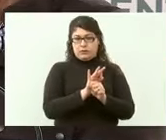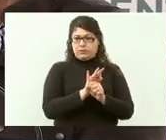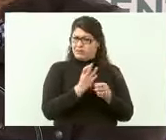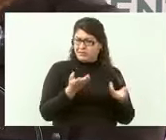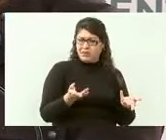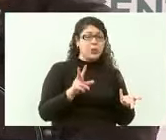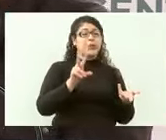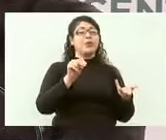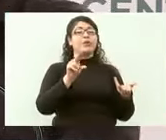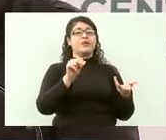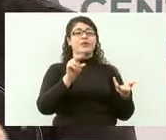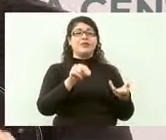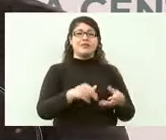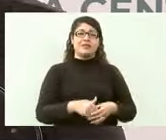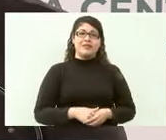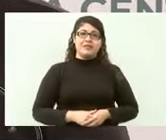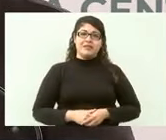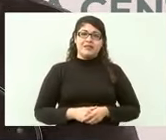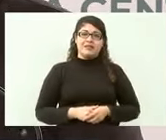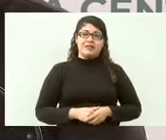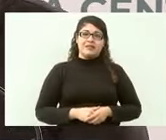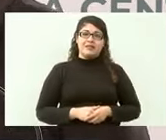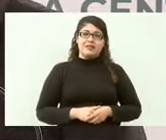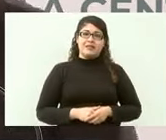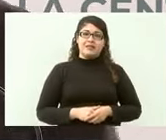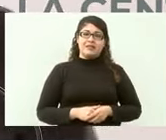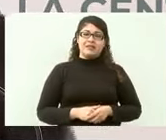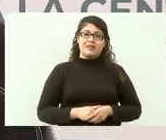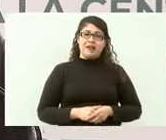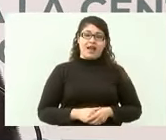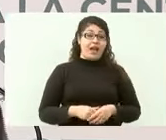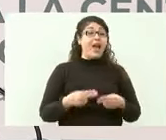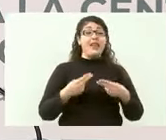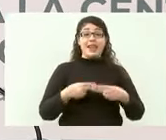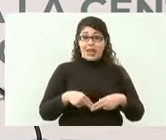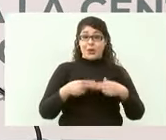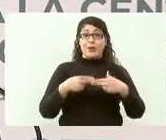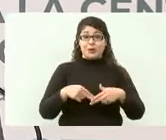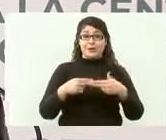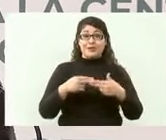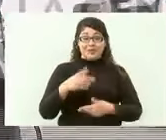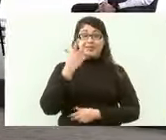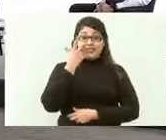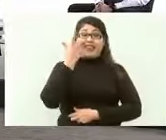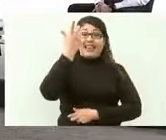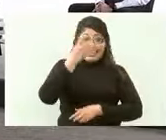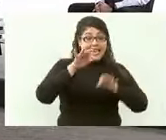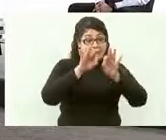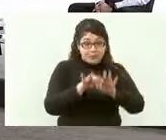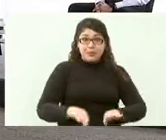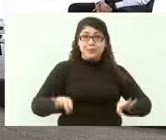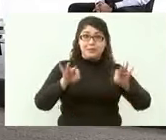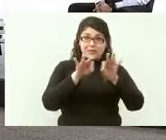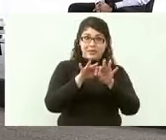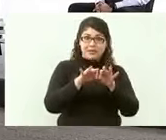los únicos negocios que deben de importar a los funcionarios